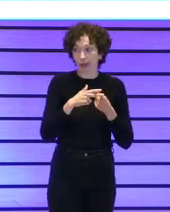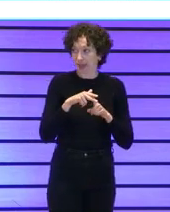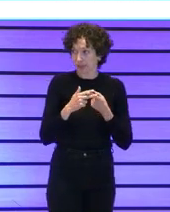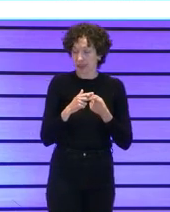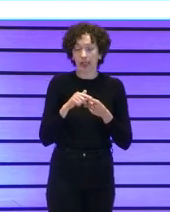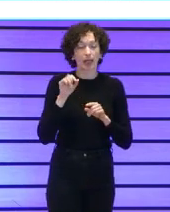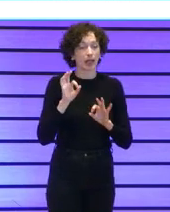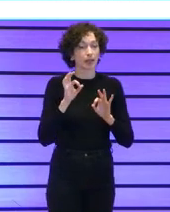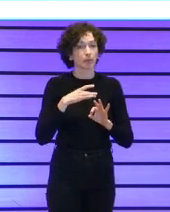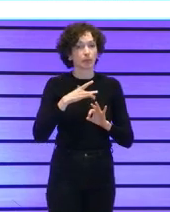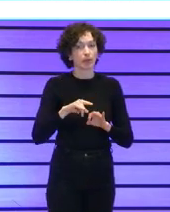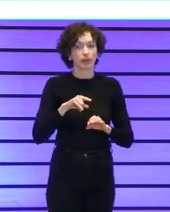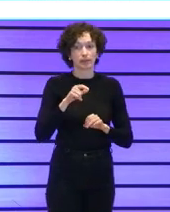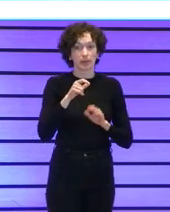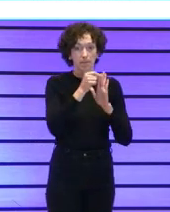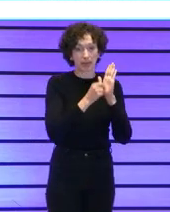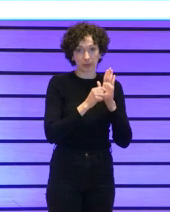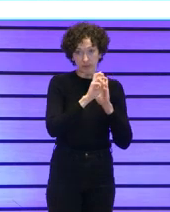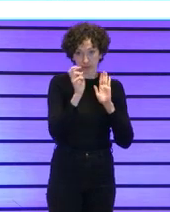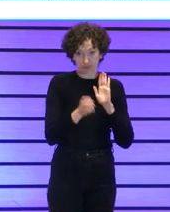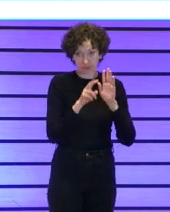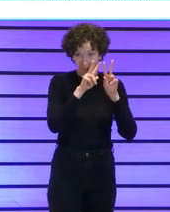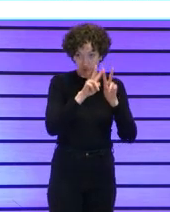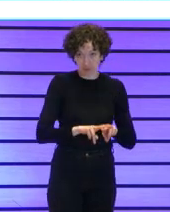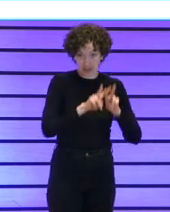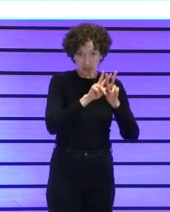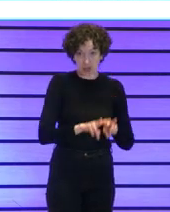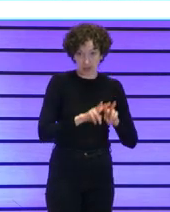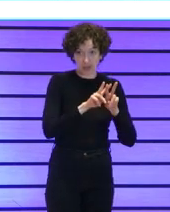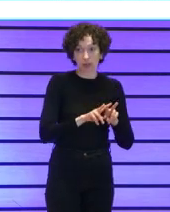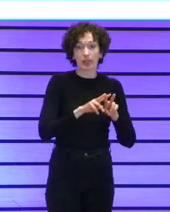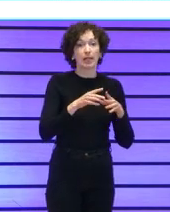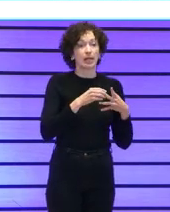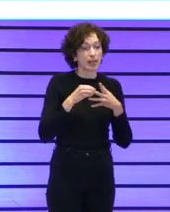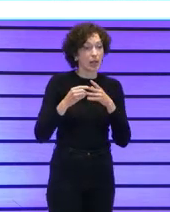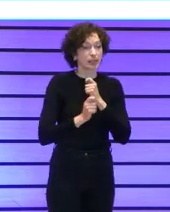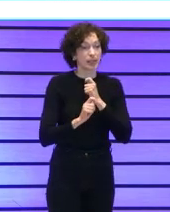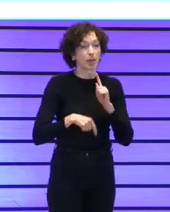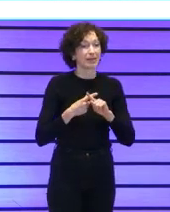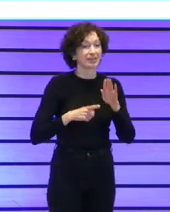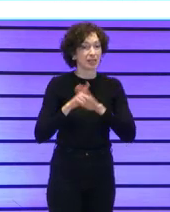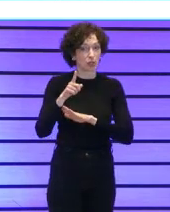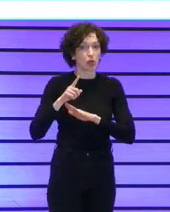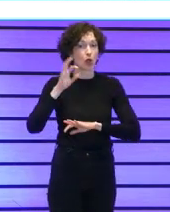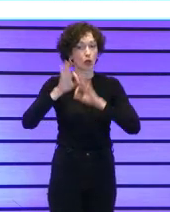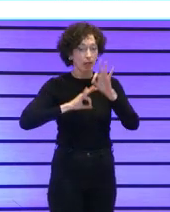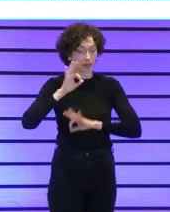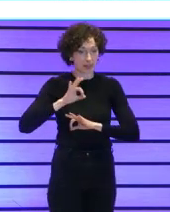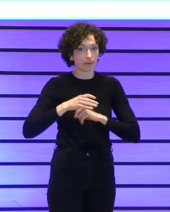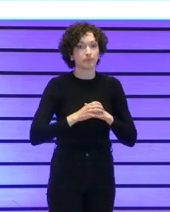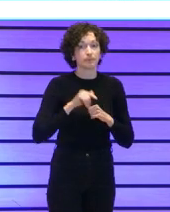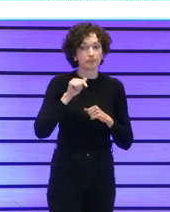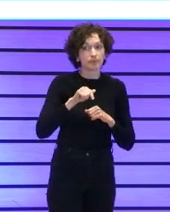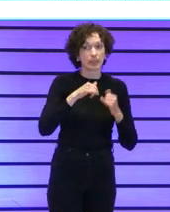se evalúa diferentes parámetros basados en este modelo FQM liderazgo, estrategia y desarrollo organizativo cómo está esa entidad en crisis